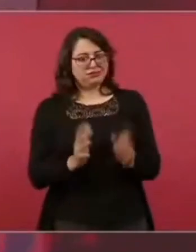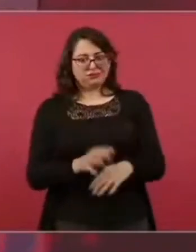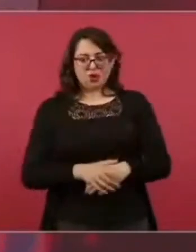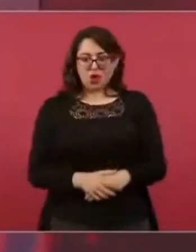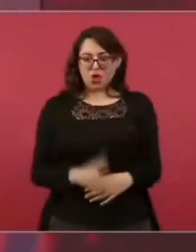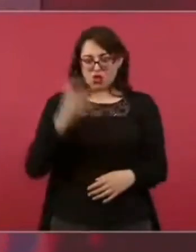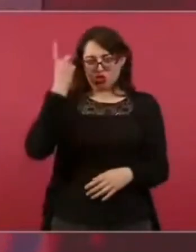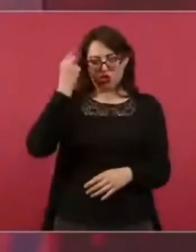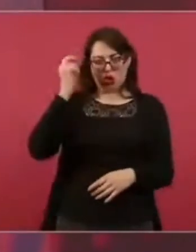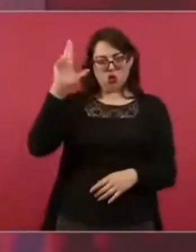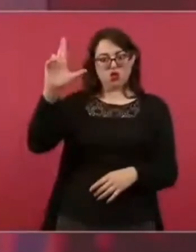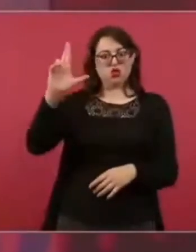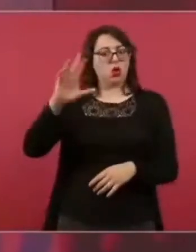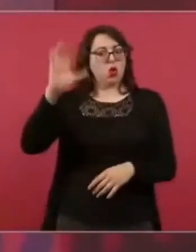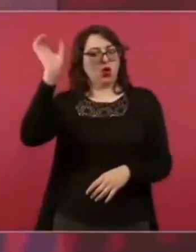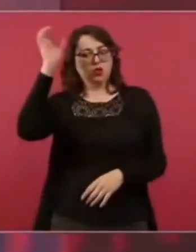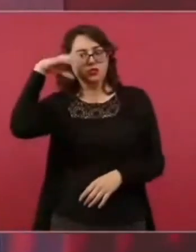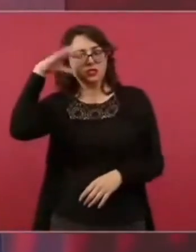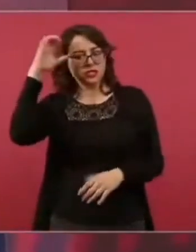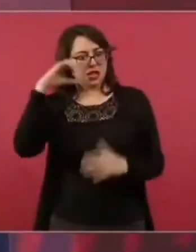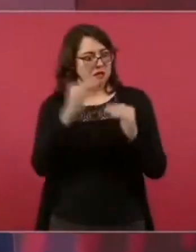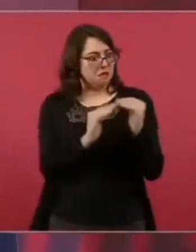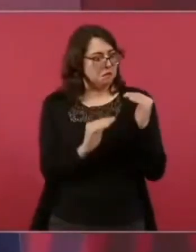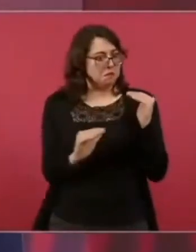y científicos